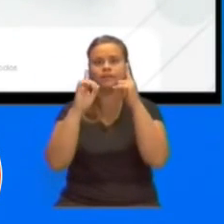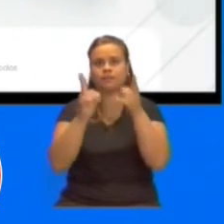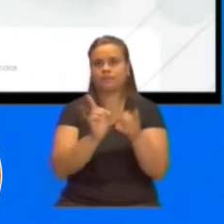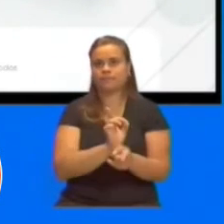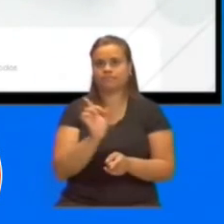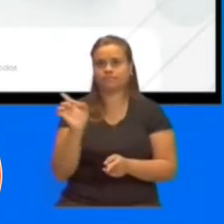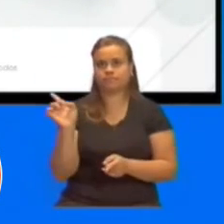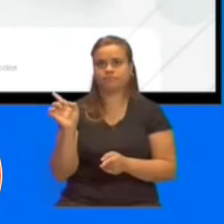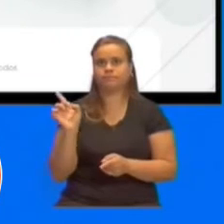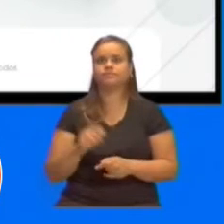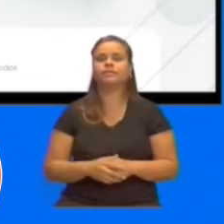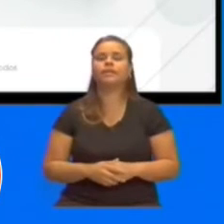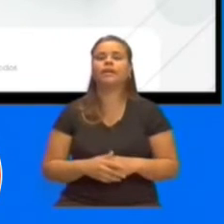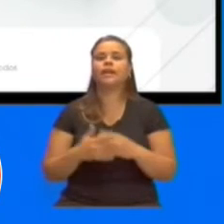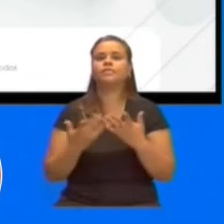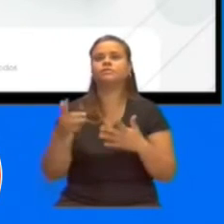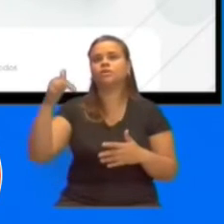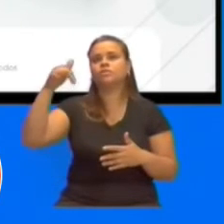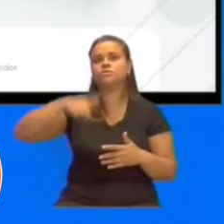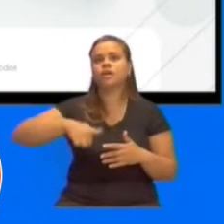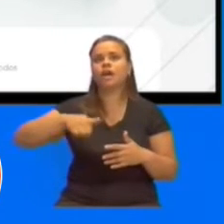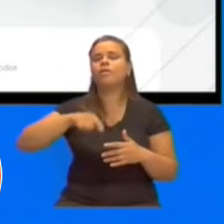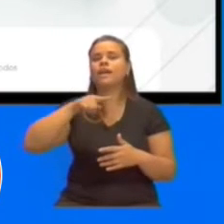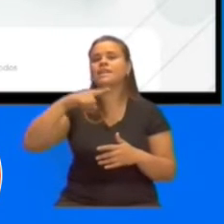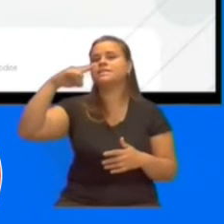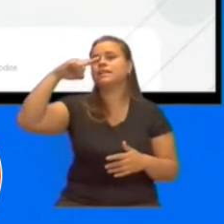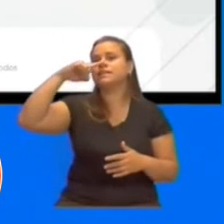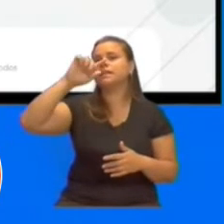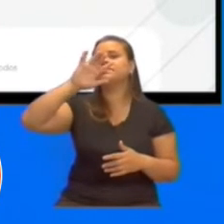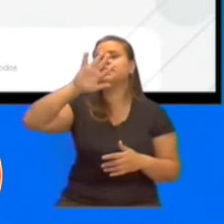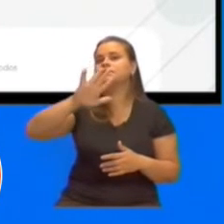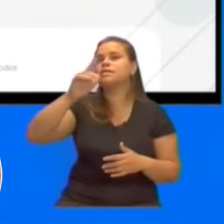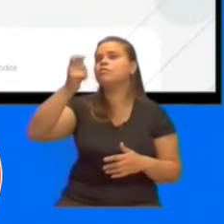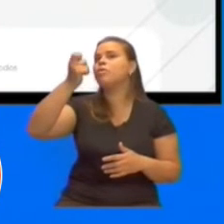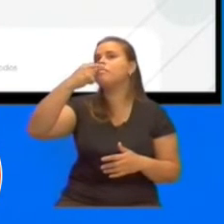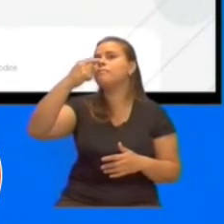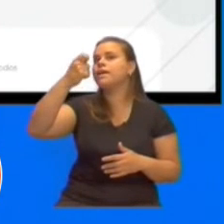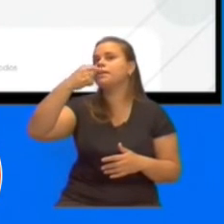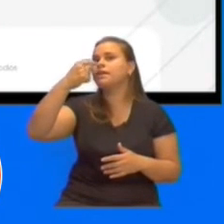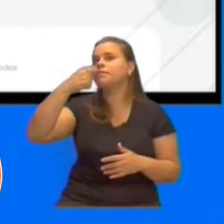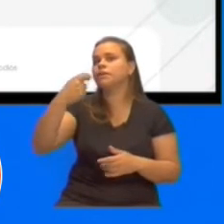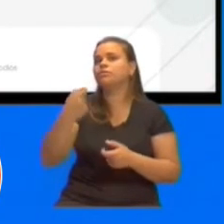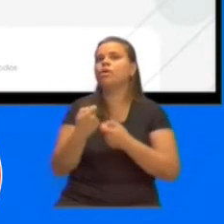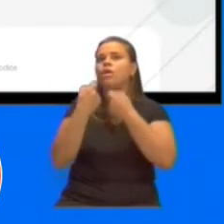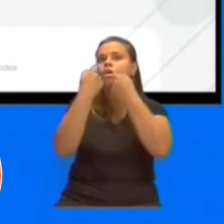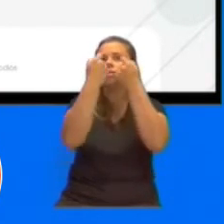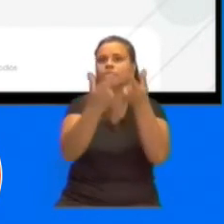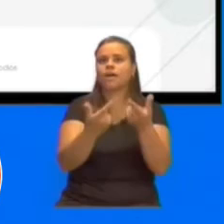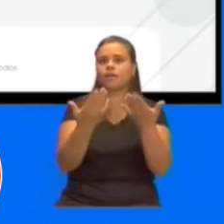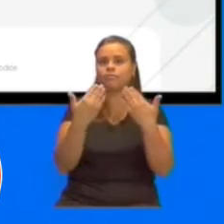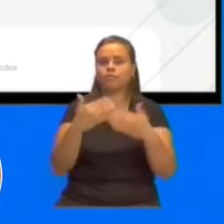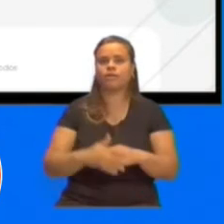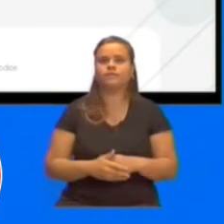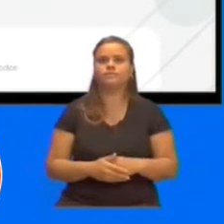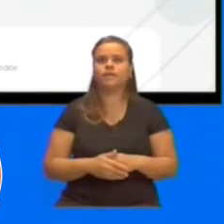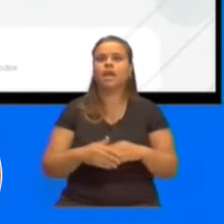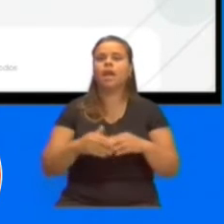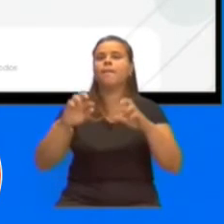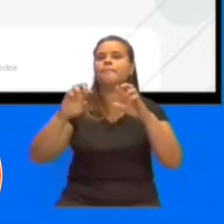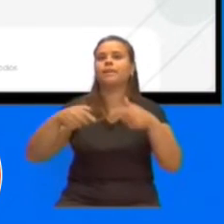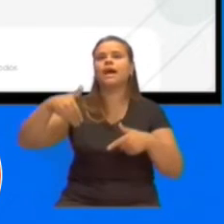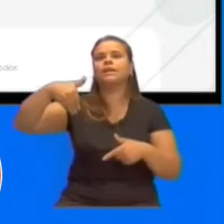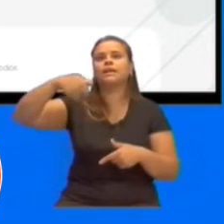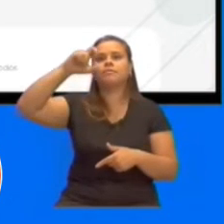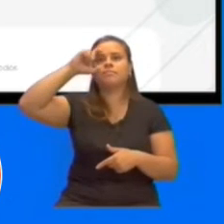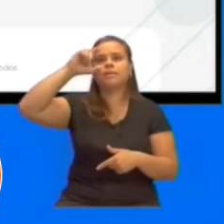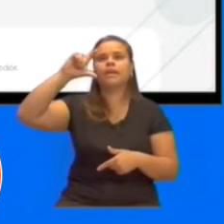mil millones de pesos, 75 medicamentos para 200 efectores sanitarios. Tercer tema. Salud bucal. Nosotros